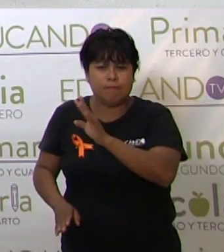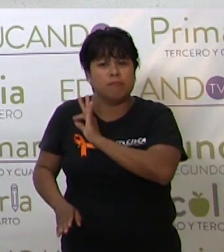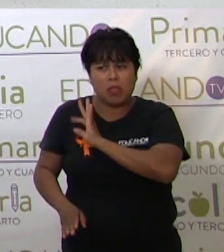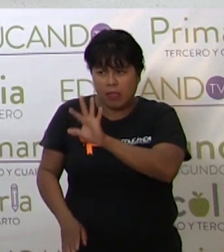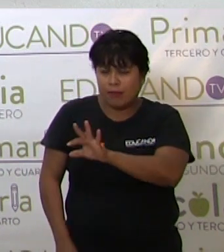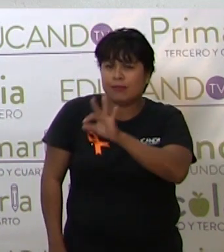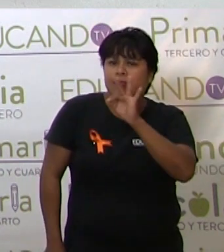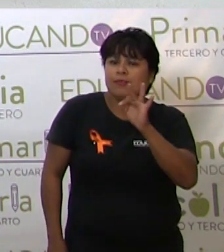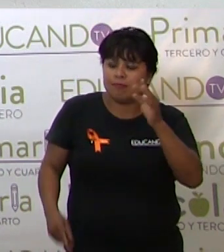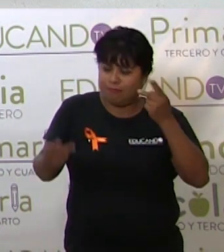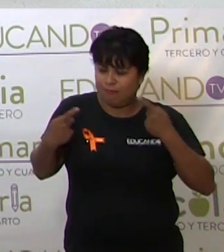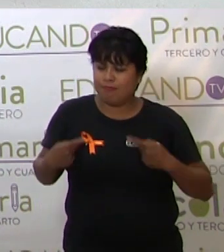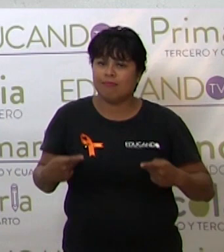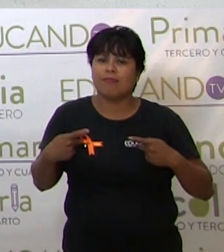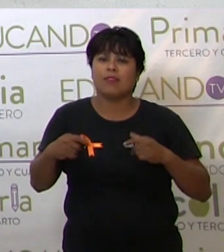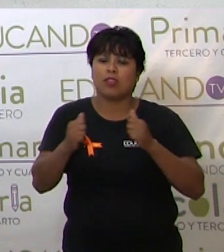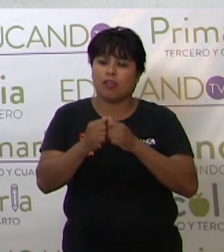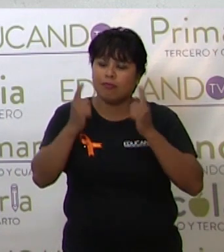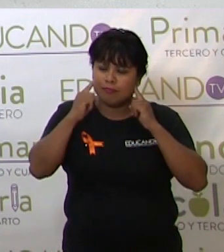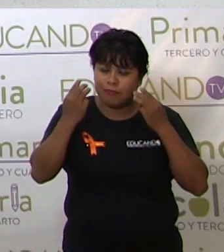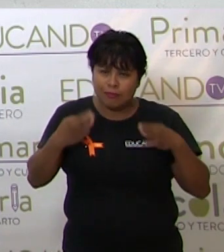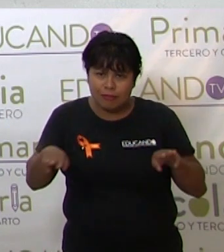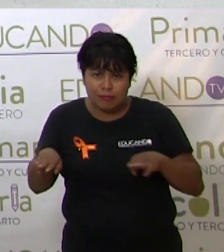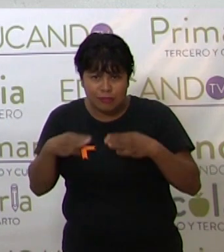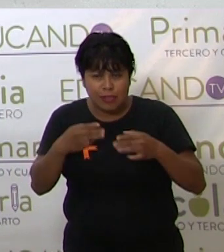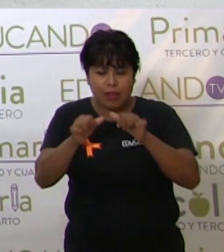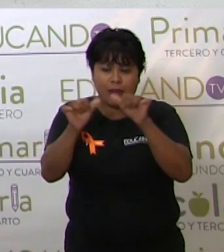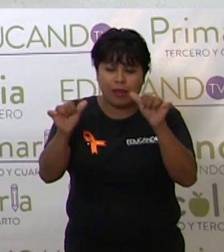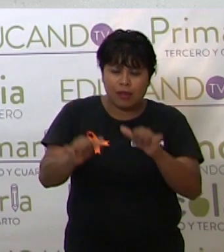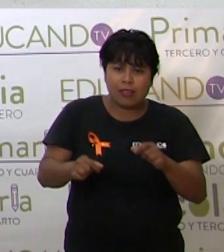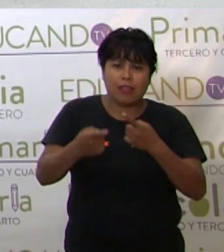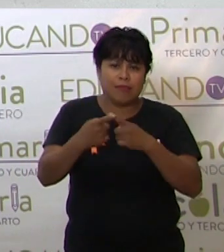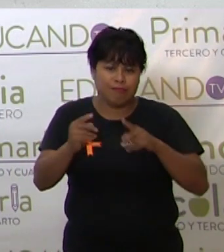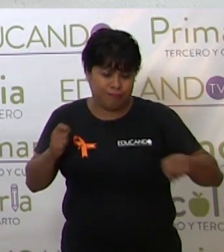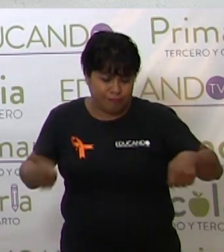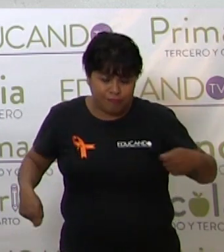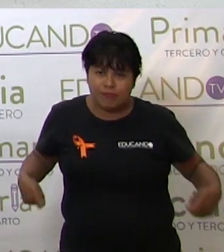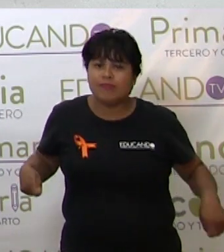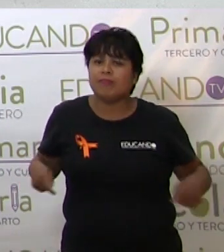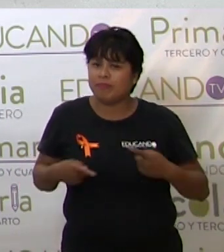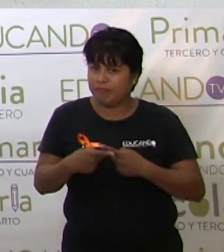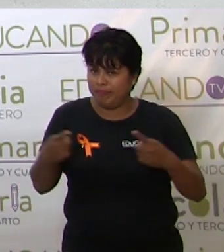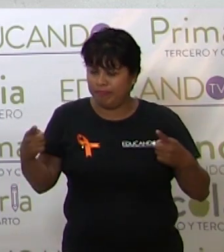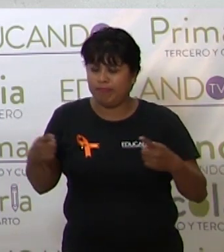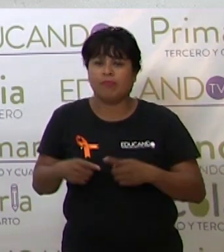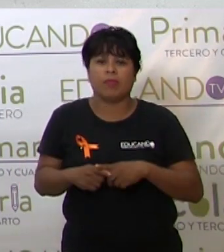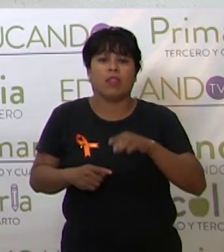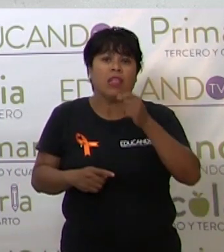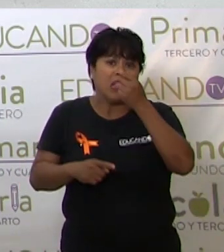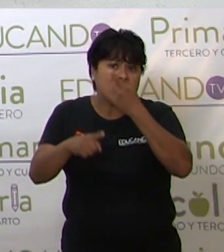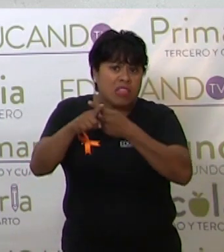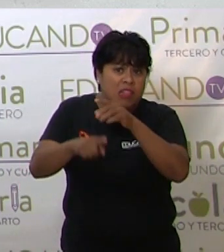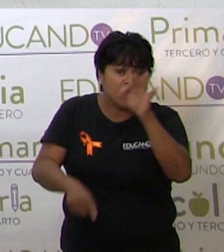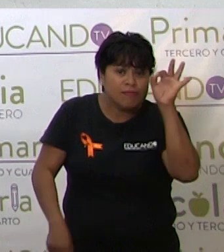elegir a alguien relacionado con la música, las artes o el deporte. Entonces, ¿a quién eligieron?